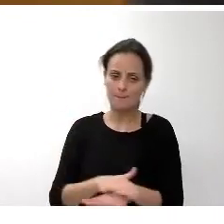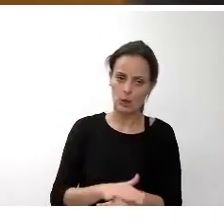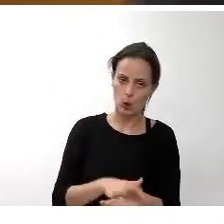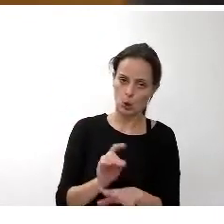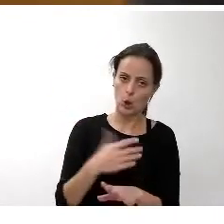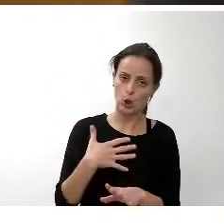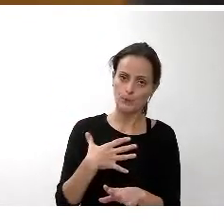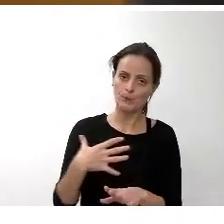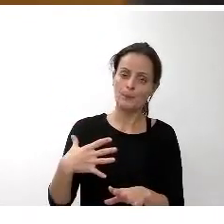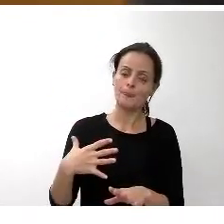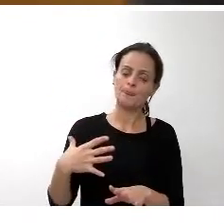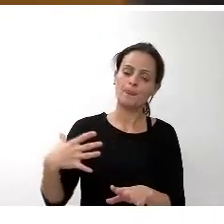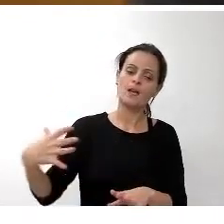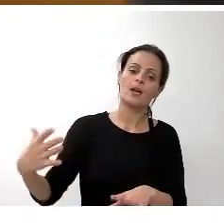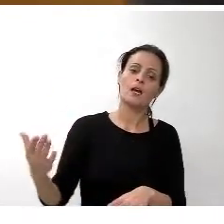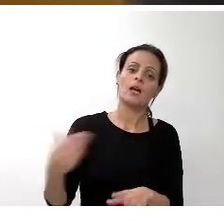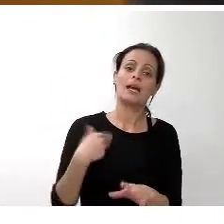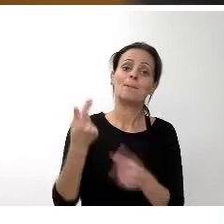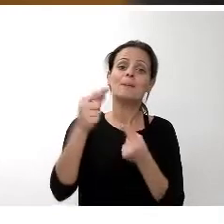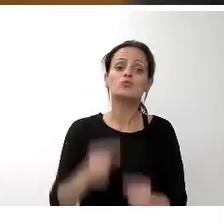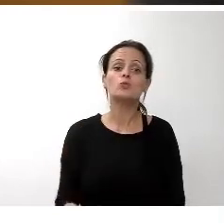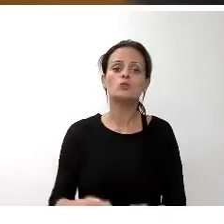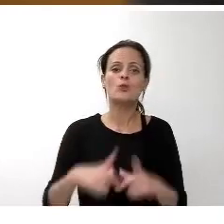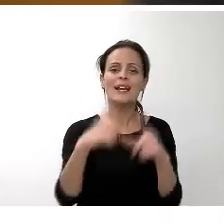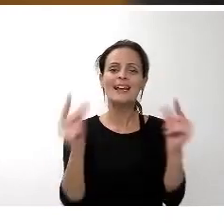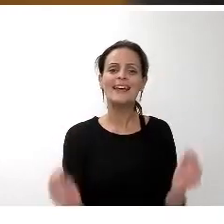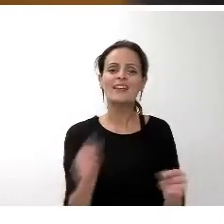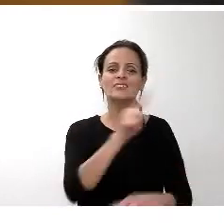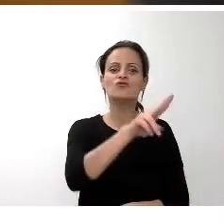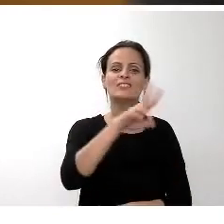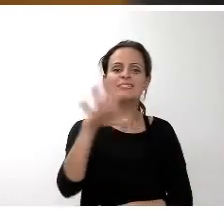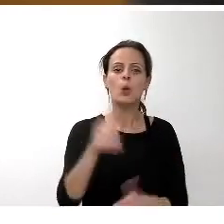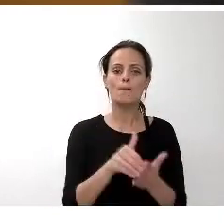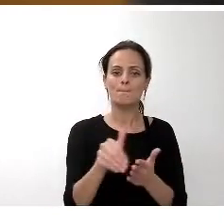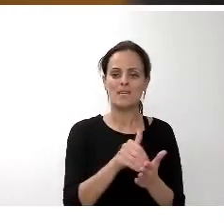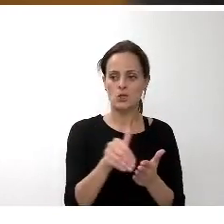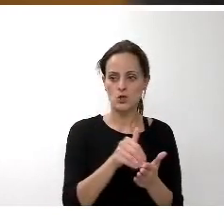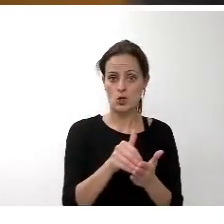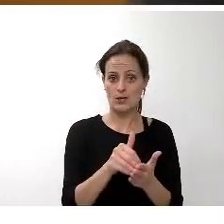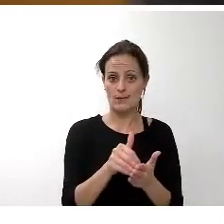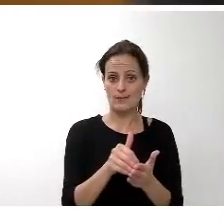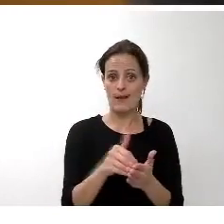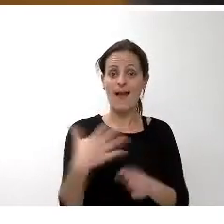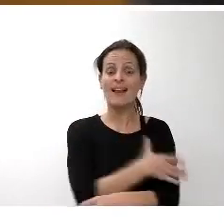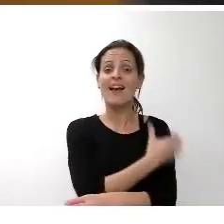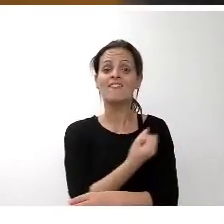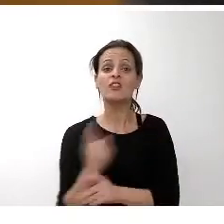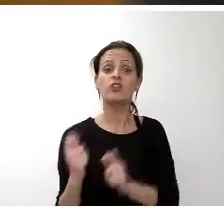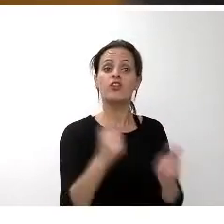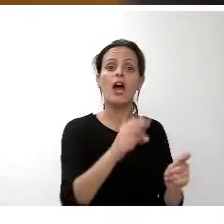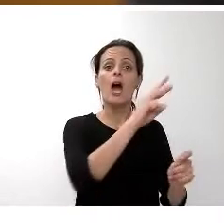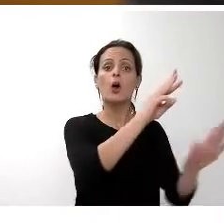organismo autónomo de Lías como antes mencioné es de 125 millones y de los que el cabildo aporta es 83 insisto